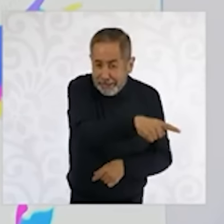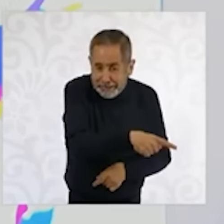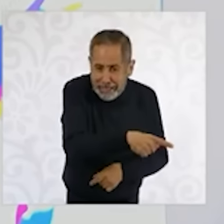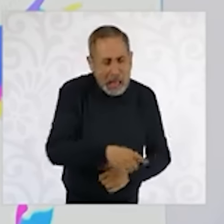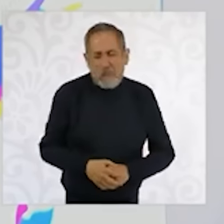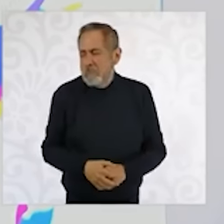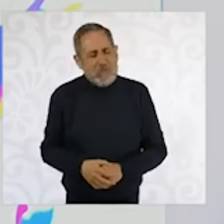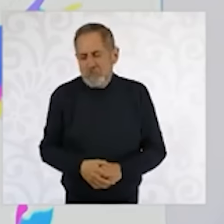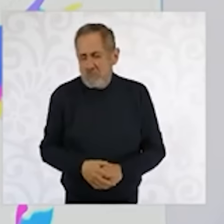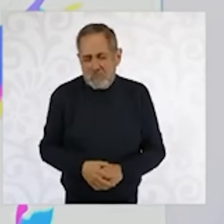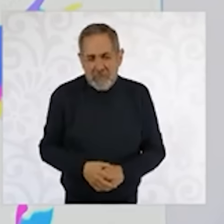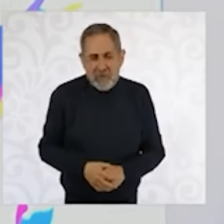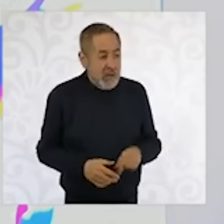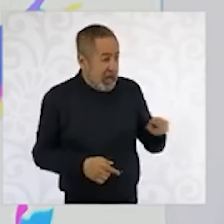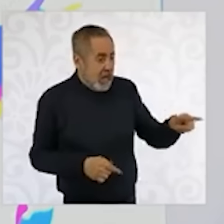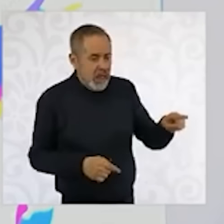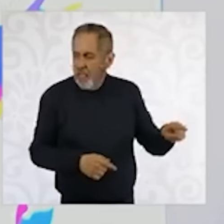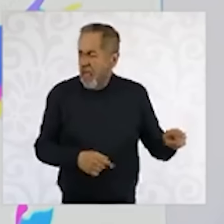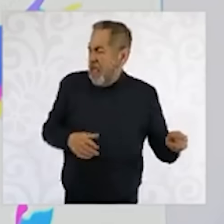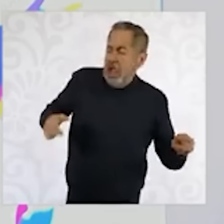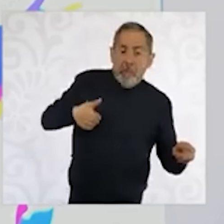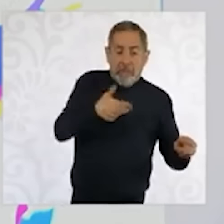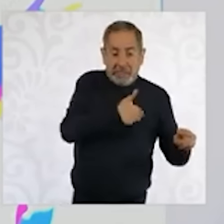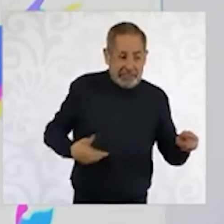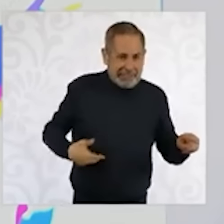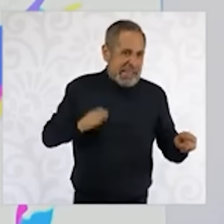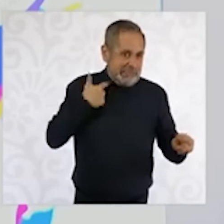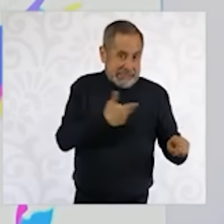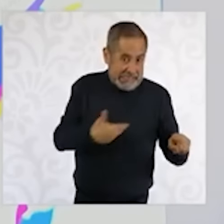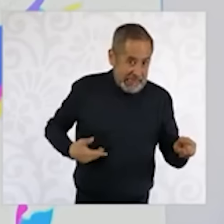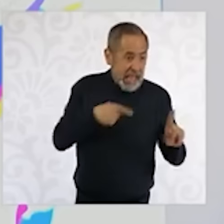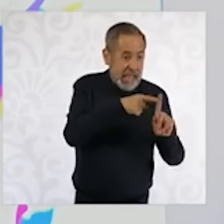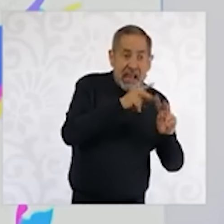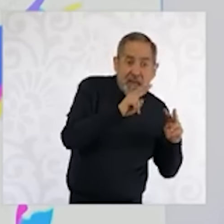Lo publica en un periódico de Estados Unidos,